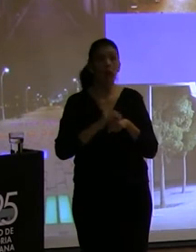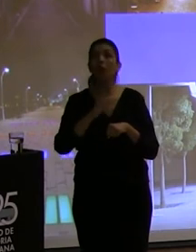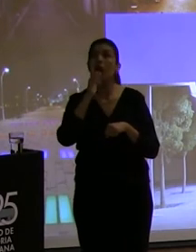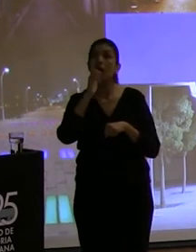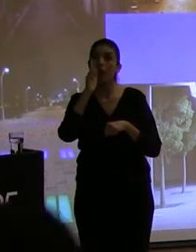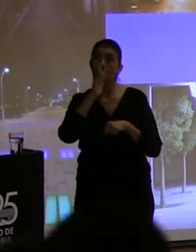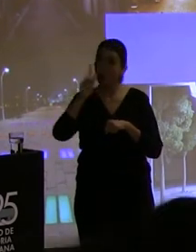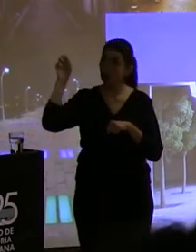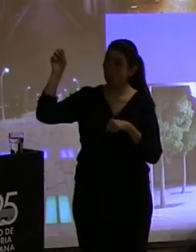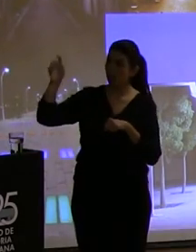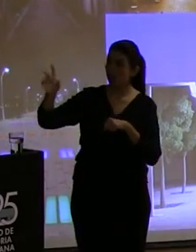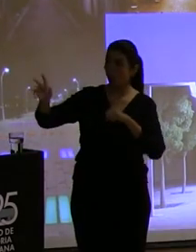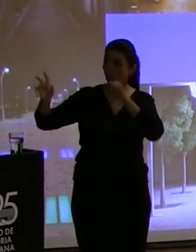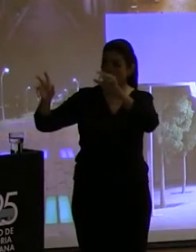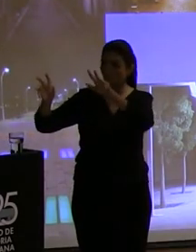con luz